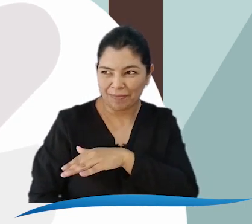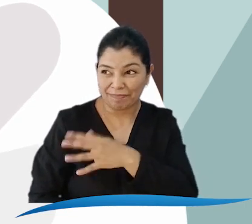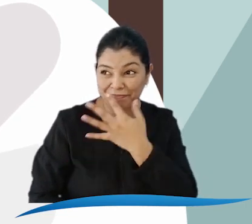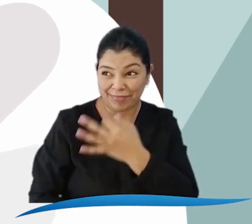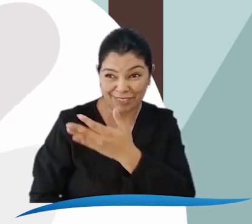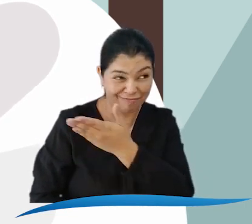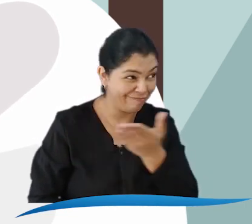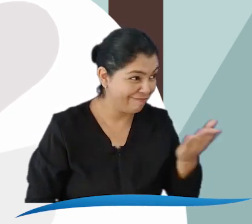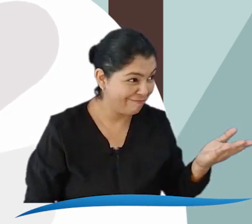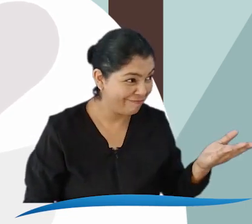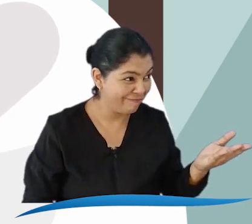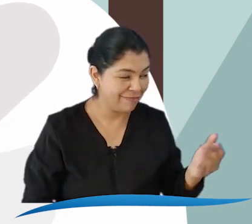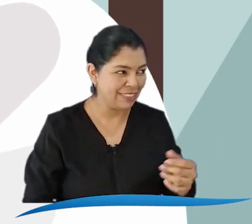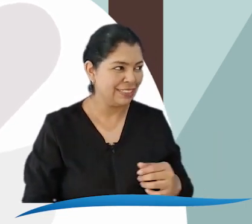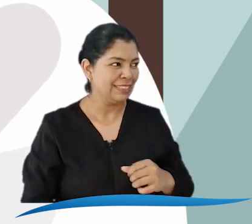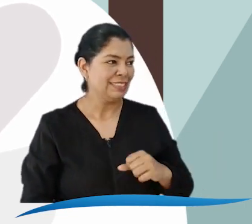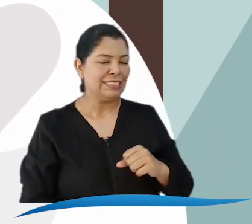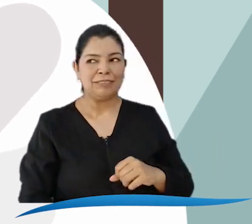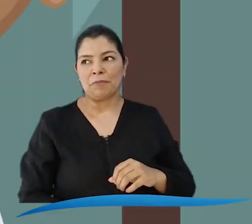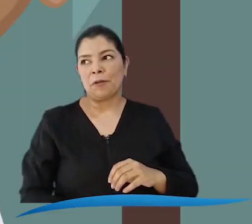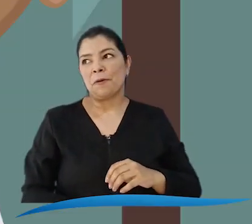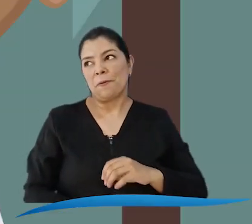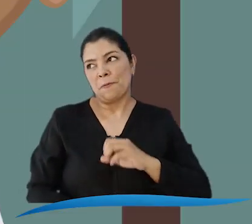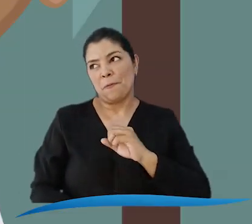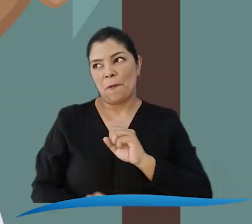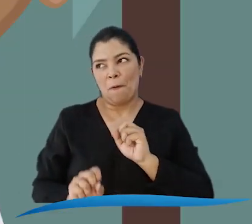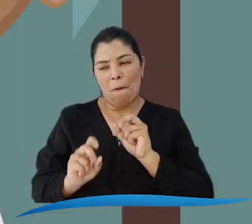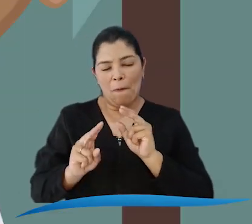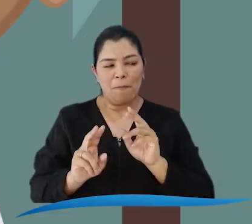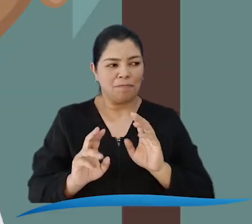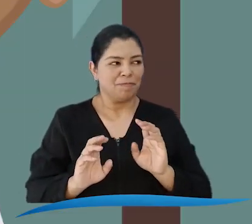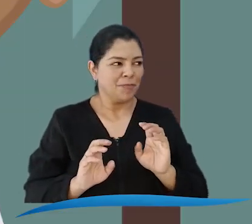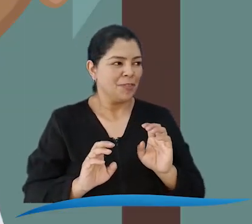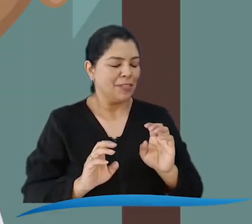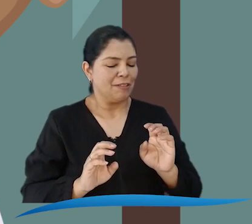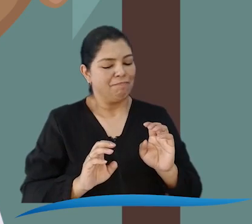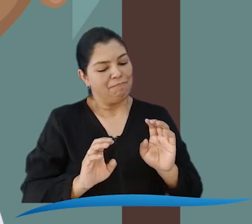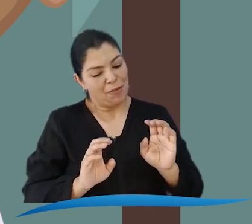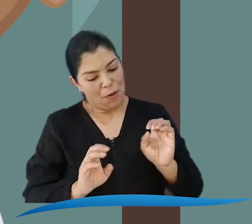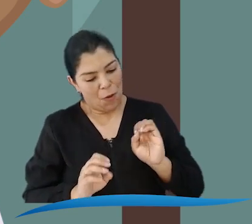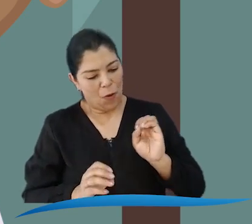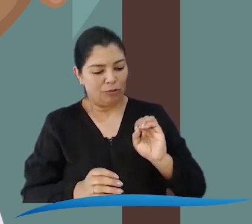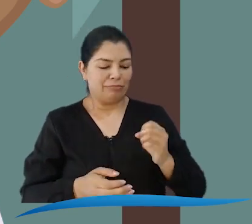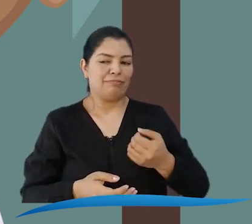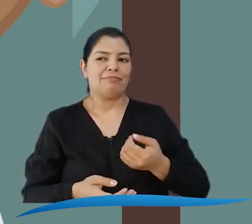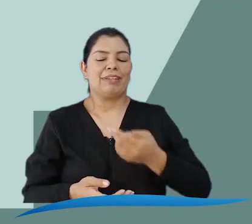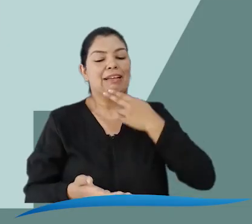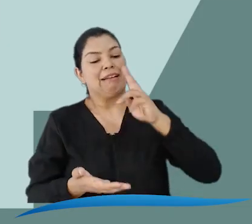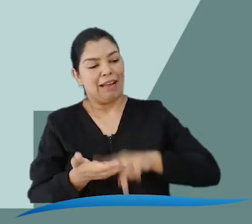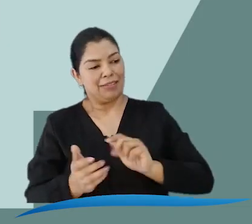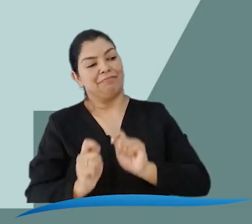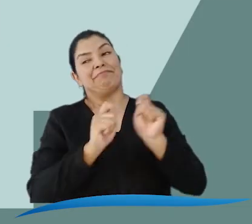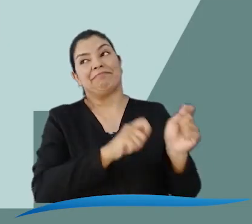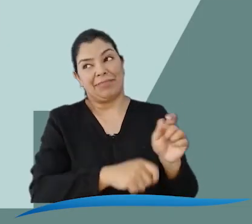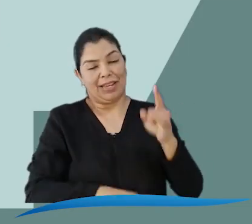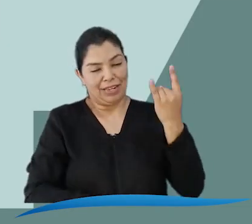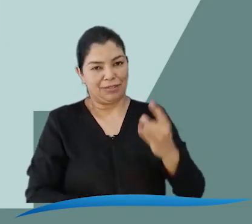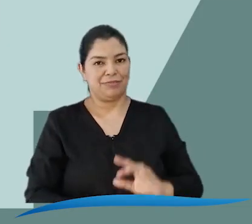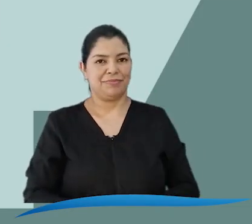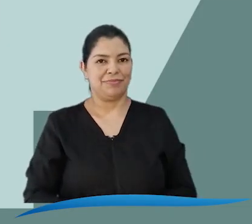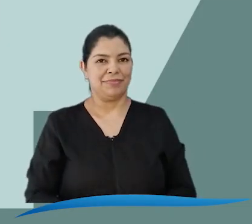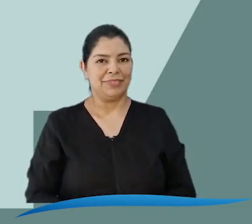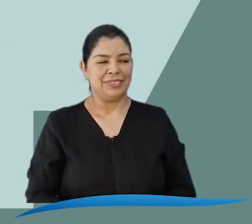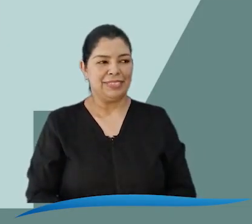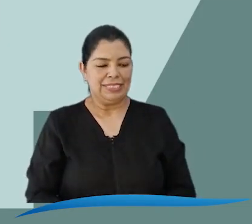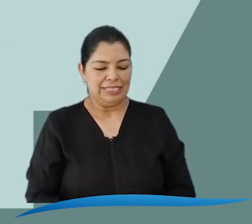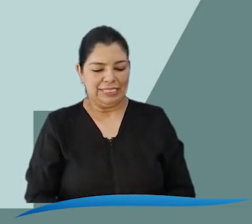excelentísimo alcalde municipal? ¿No es así? O su delegado, por escrito. El alcalde hace